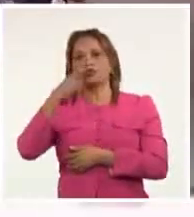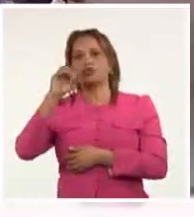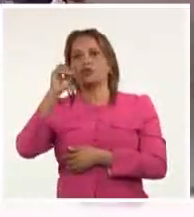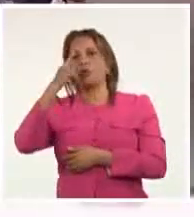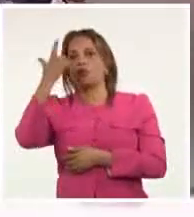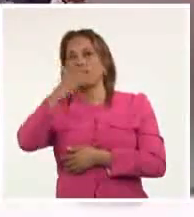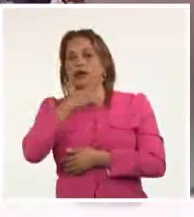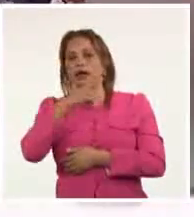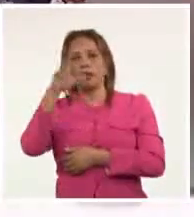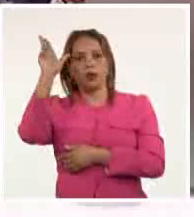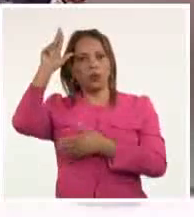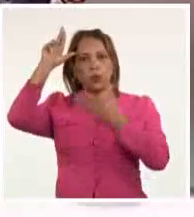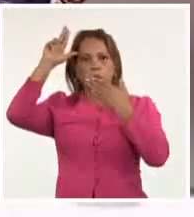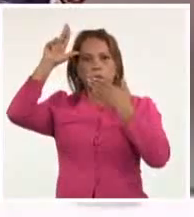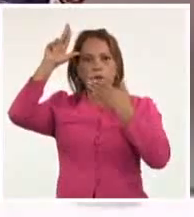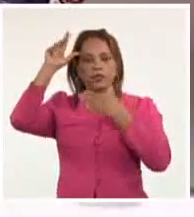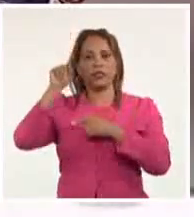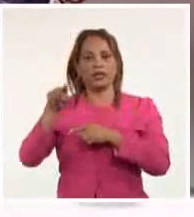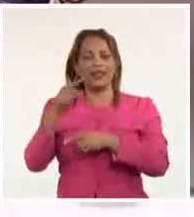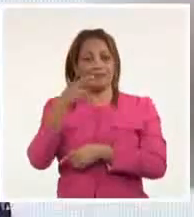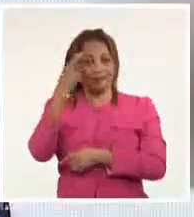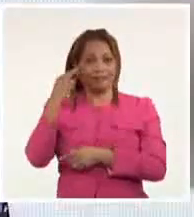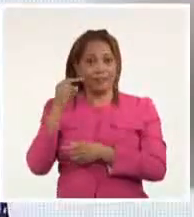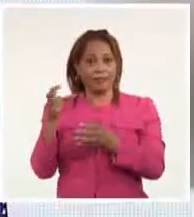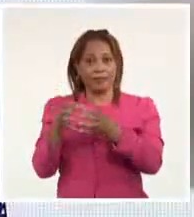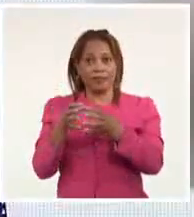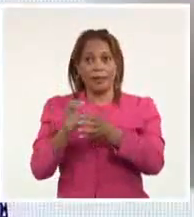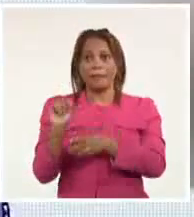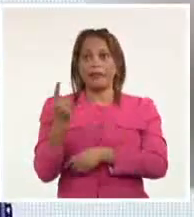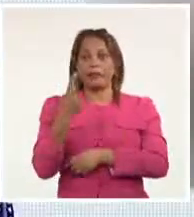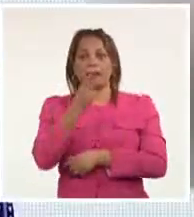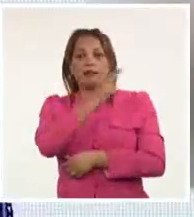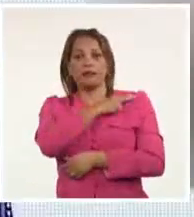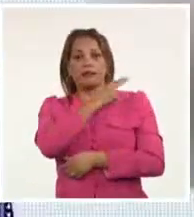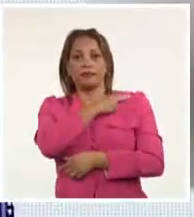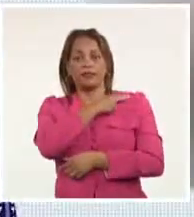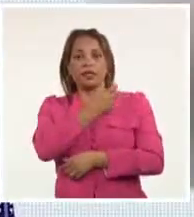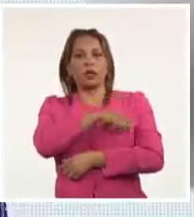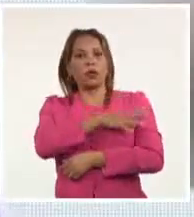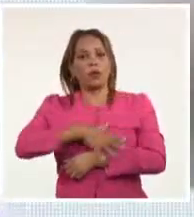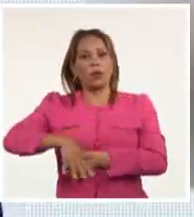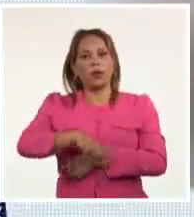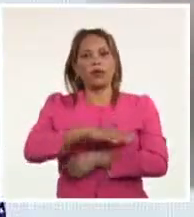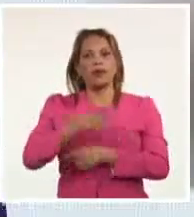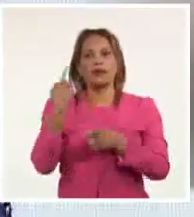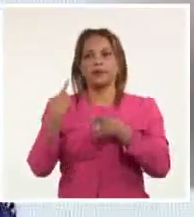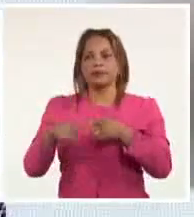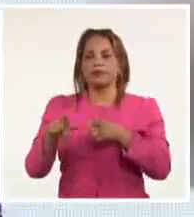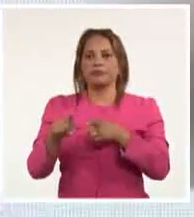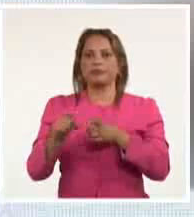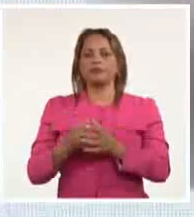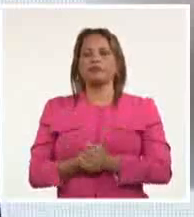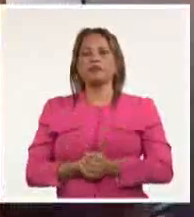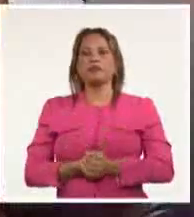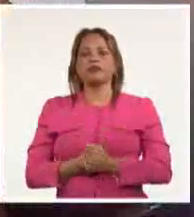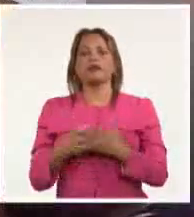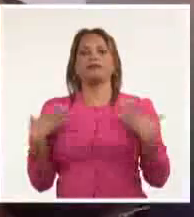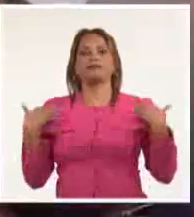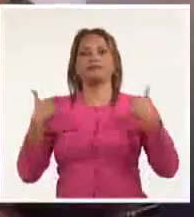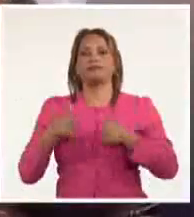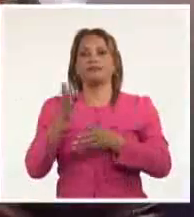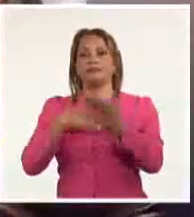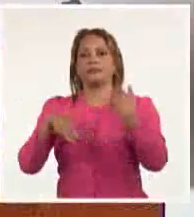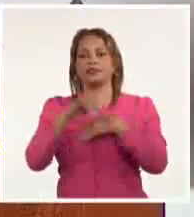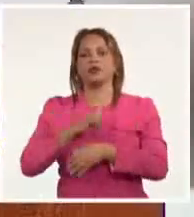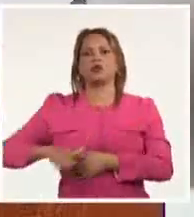indígena y veterana activista, como primera titular del Ministerio de los Pueblos Originarios, y Anille Franco, en la dirección del Ministerio de